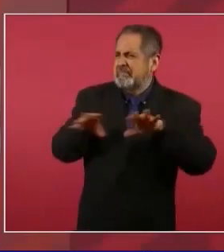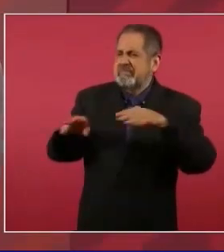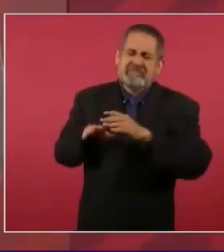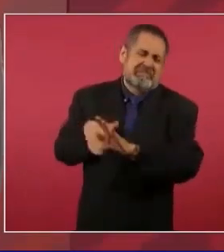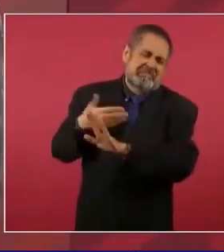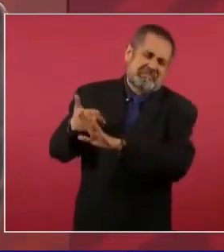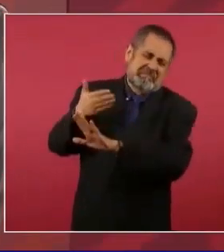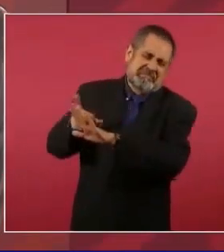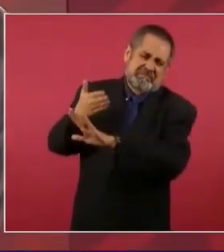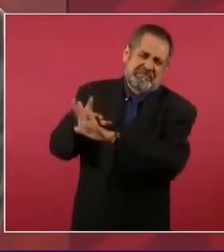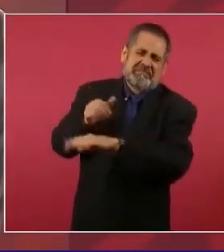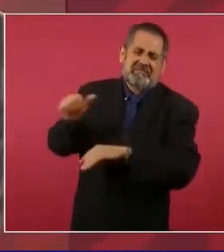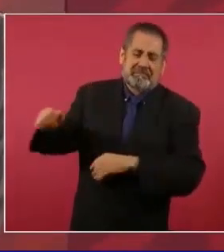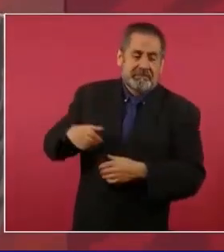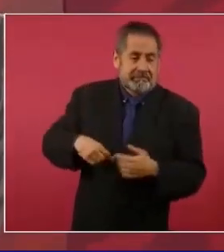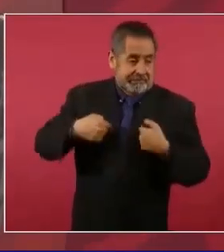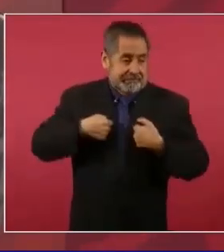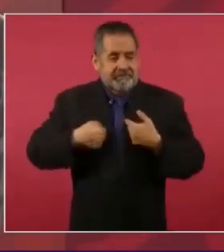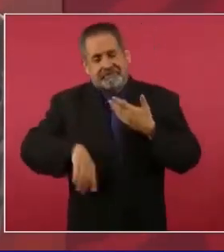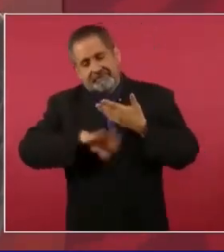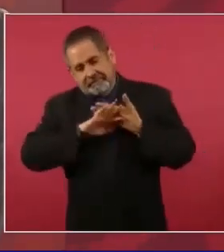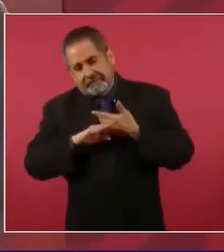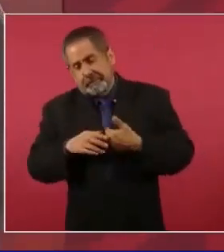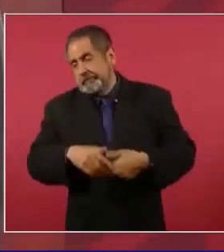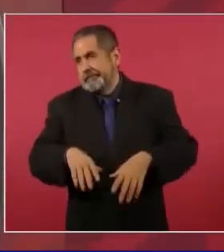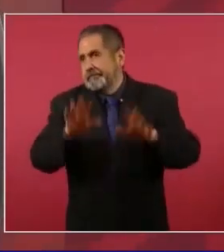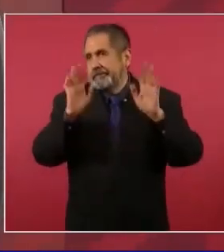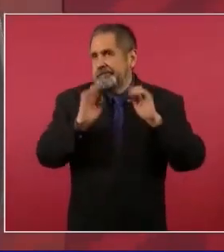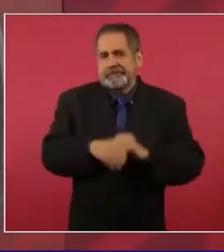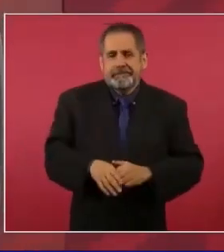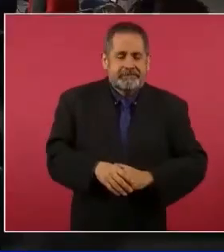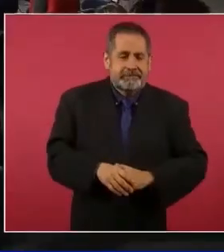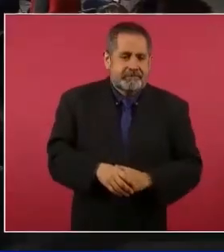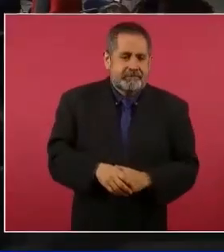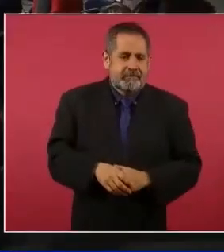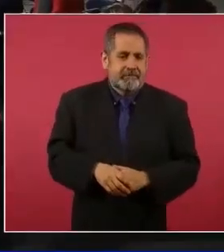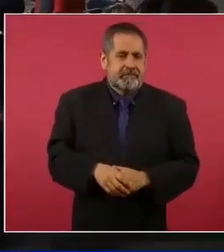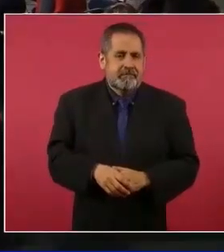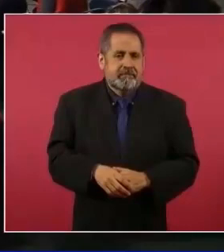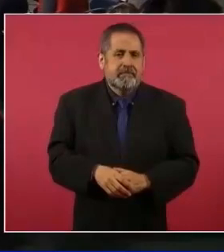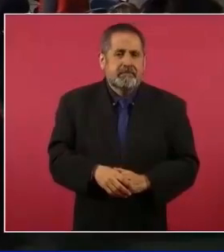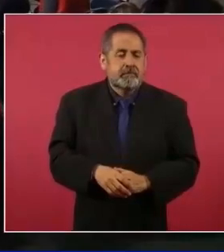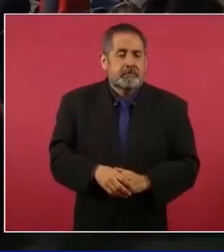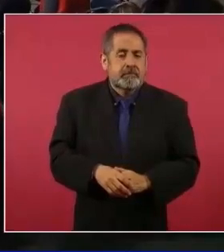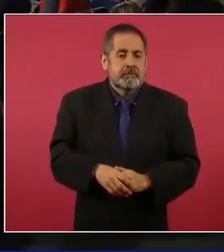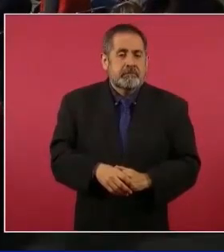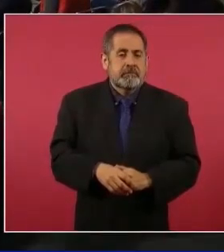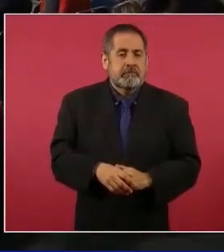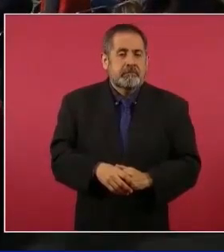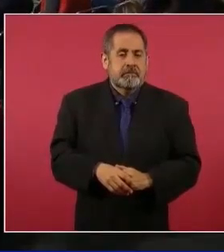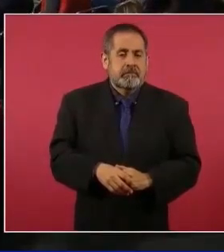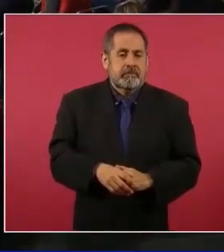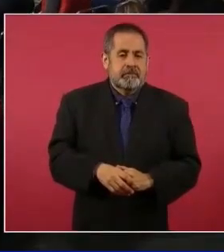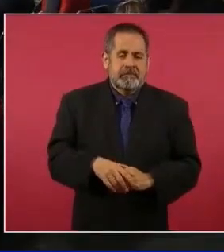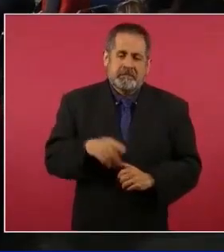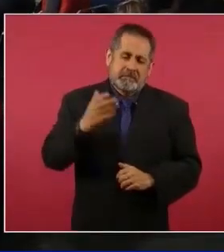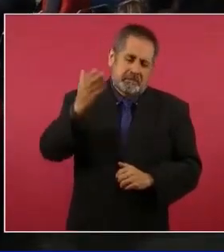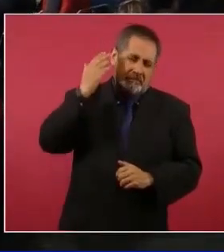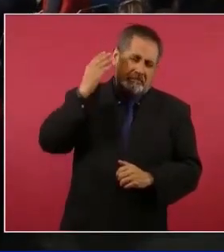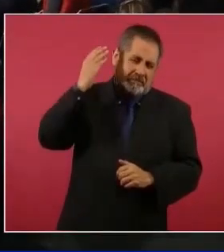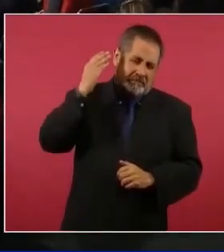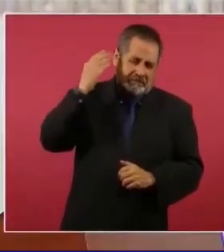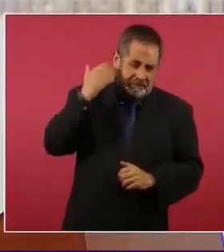Pero esto que les cuento todavía era antes,